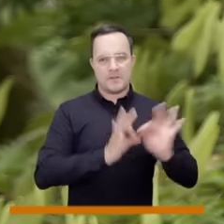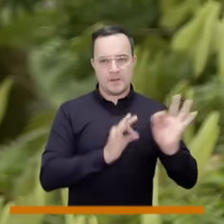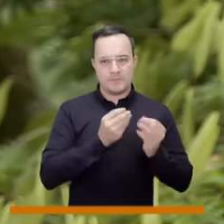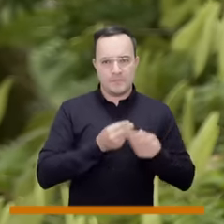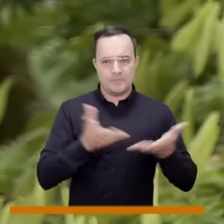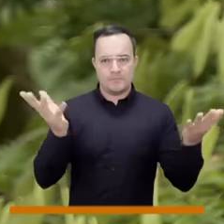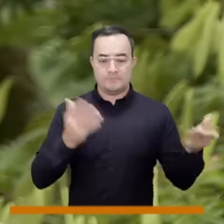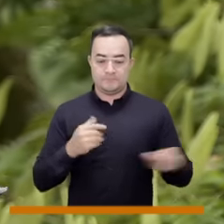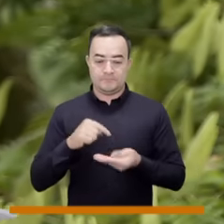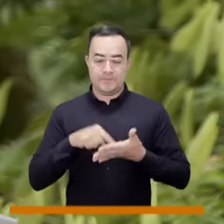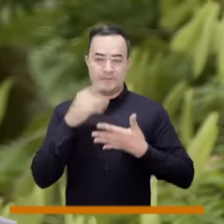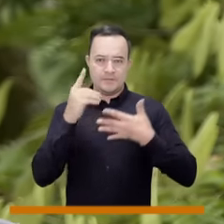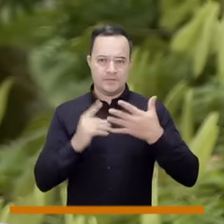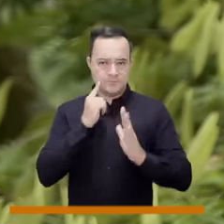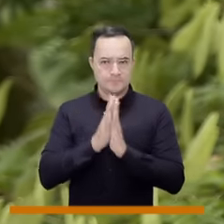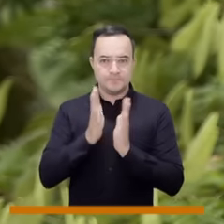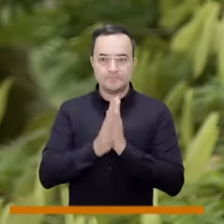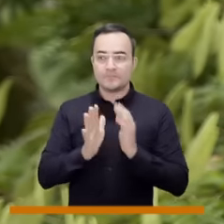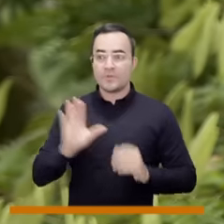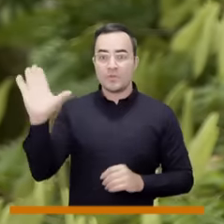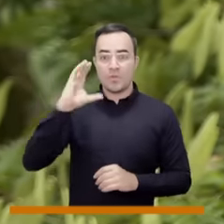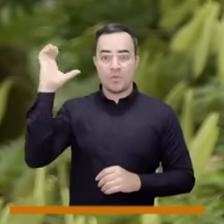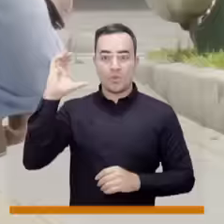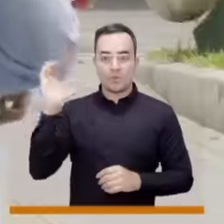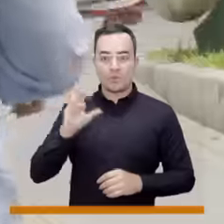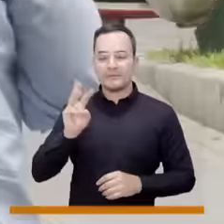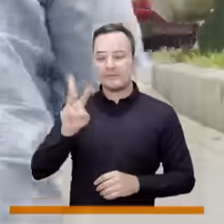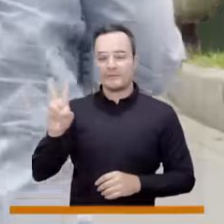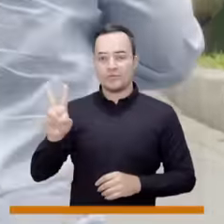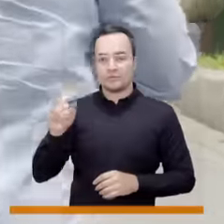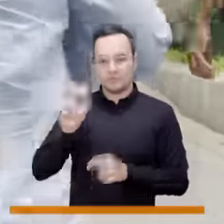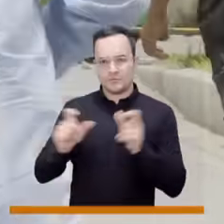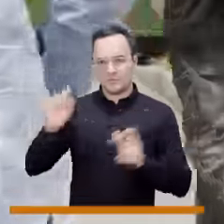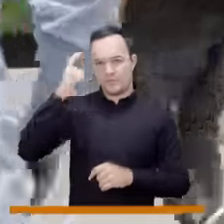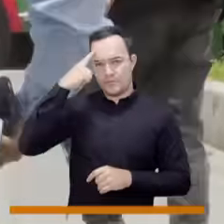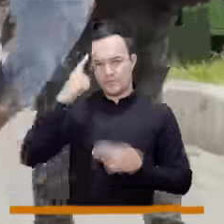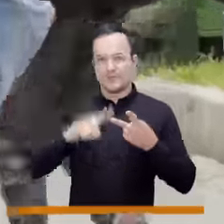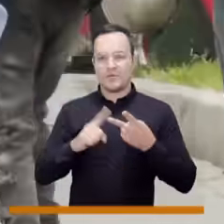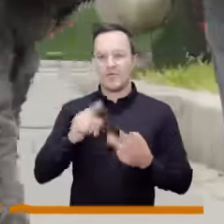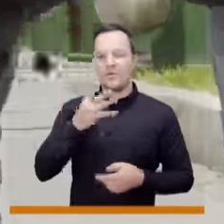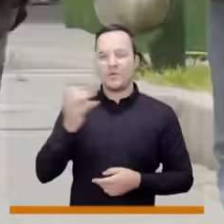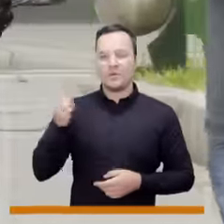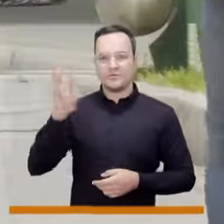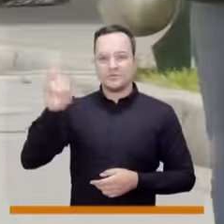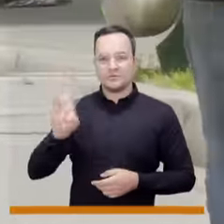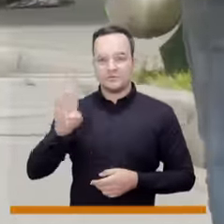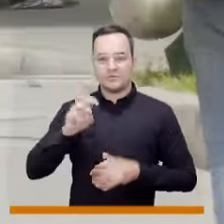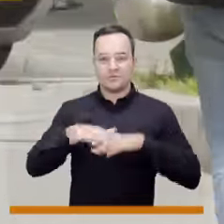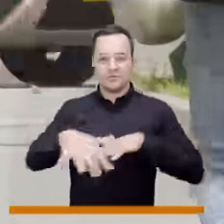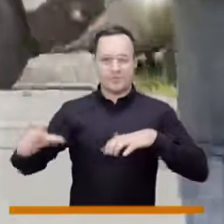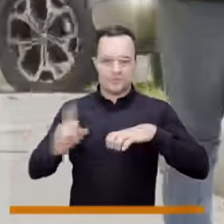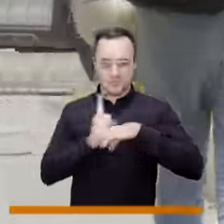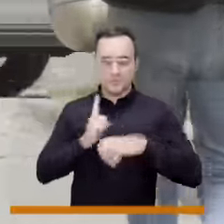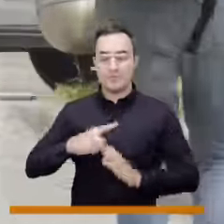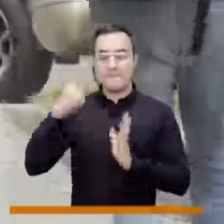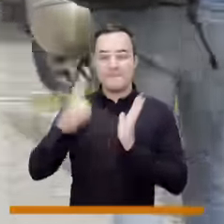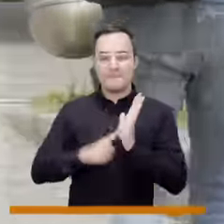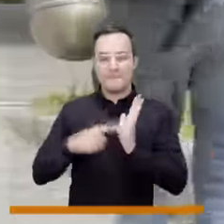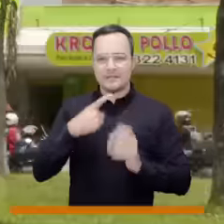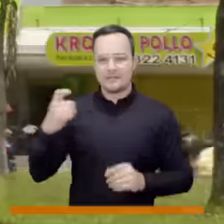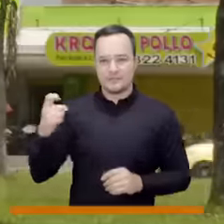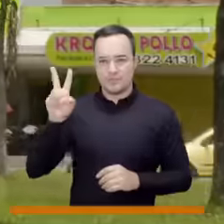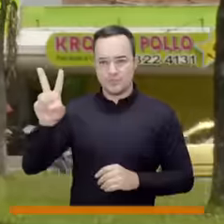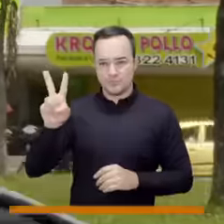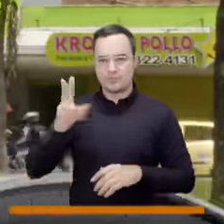cumplir una cita y un deber con la democracia. En todo el país se van a elegir 32 gobernadores, 418